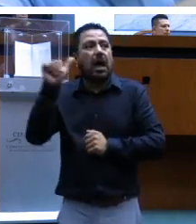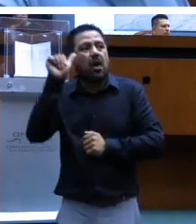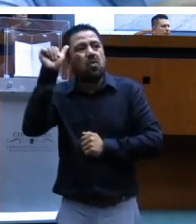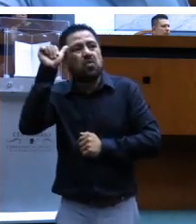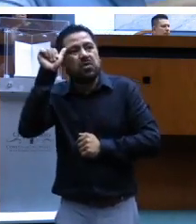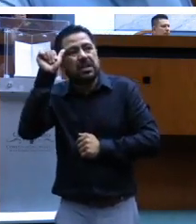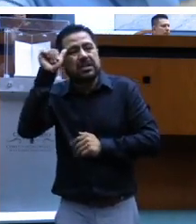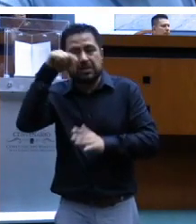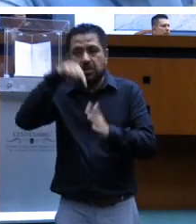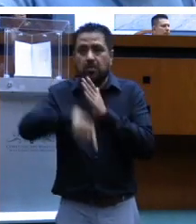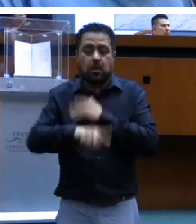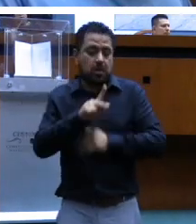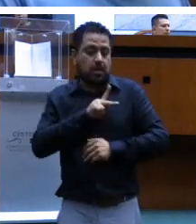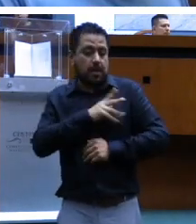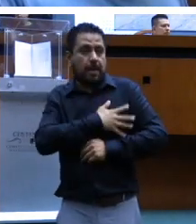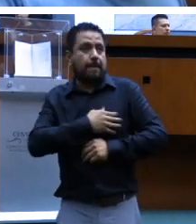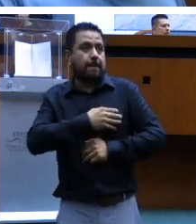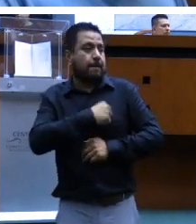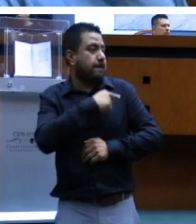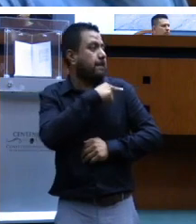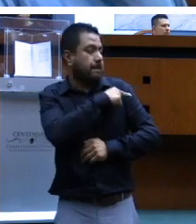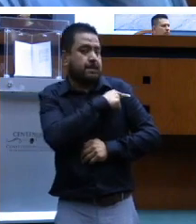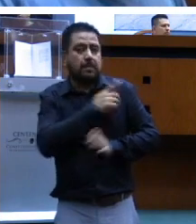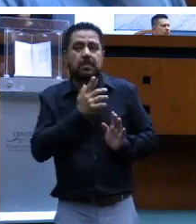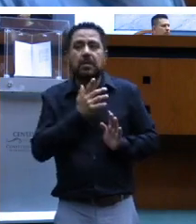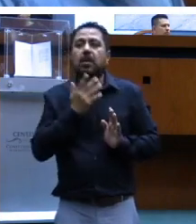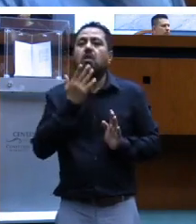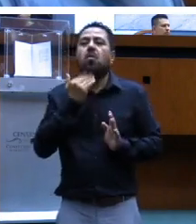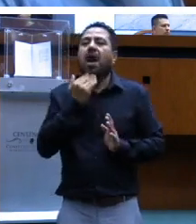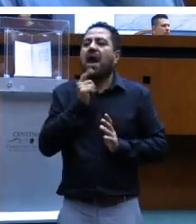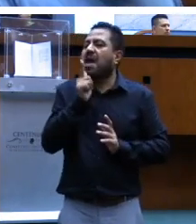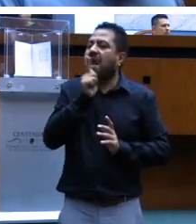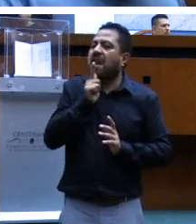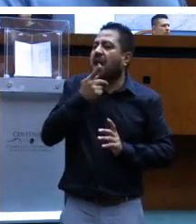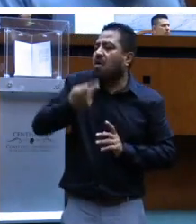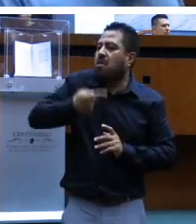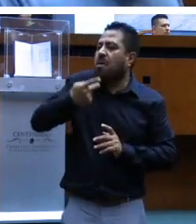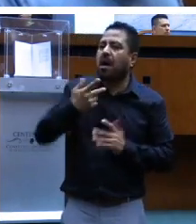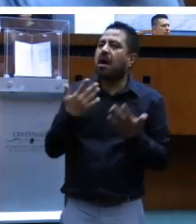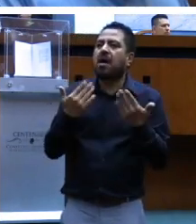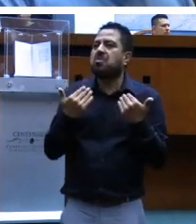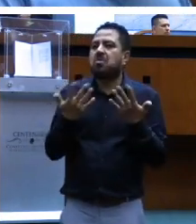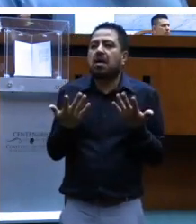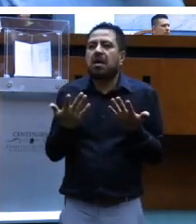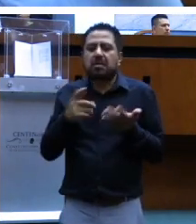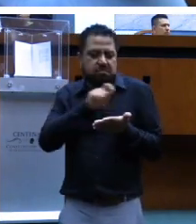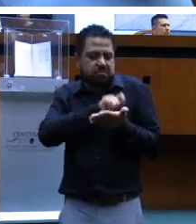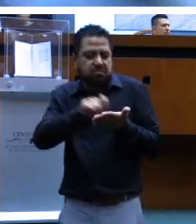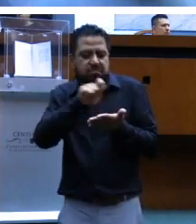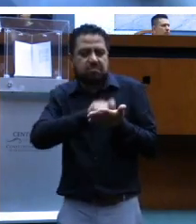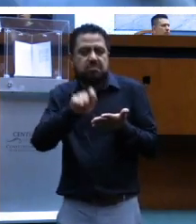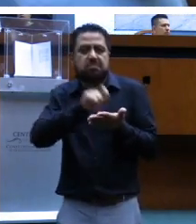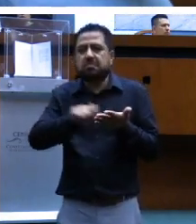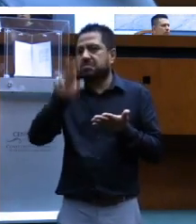profundo, él a diferencia de Braya, no tiene lenguaje, no habla y no escribe.